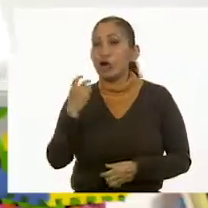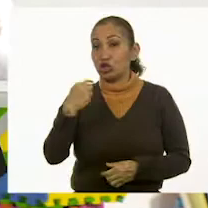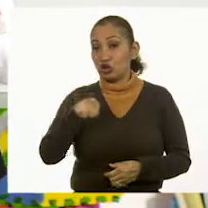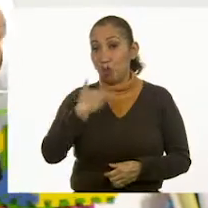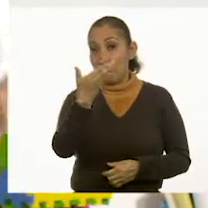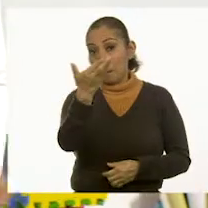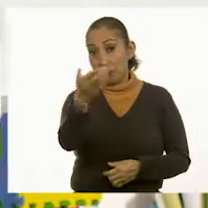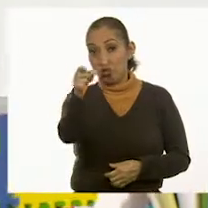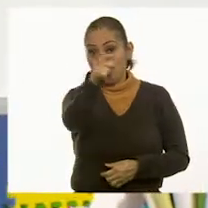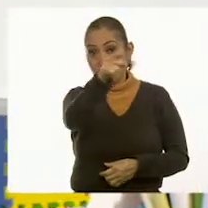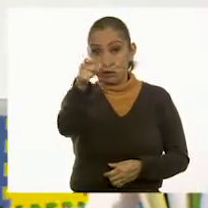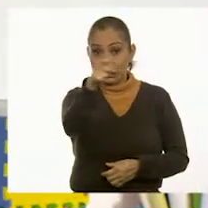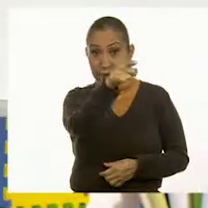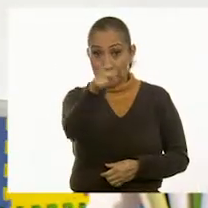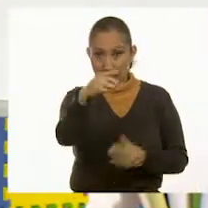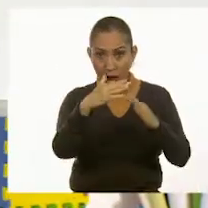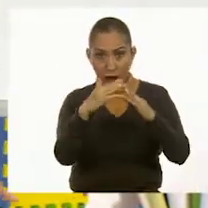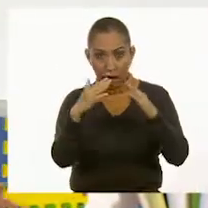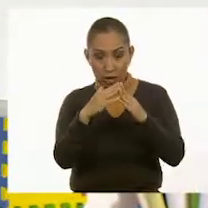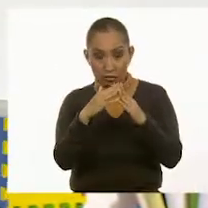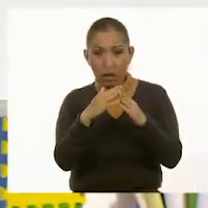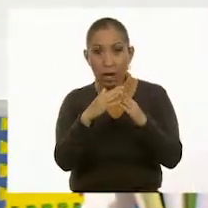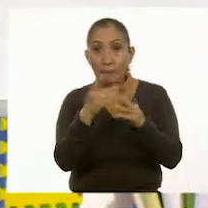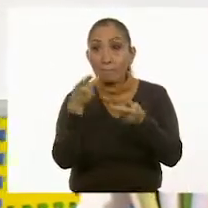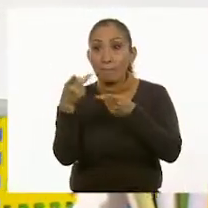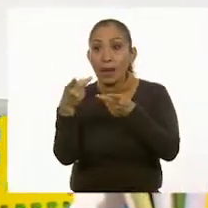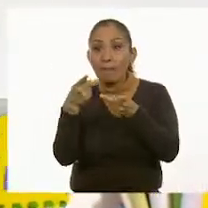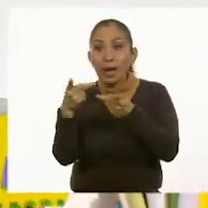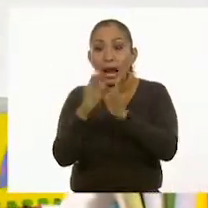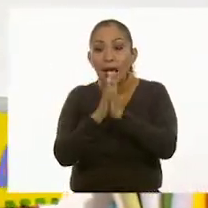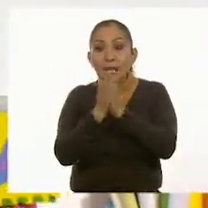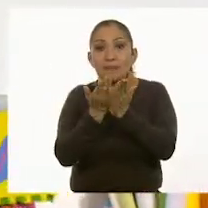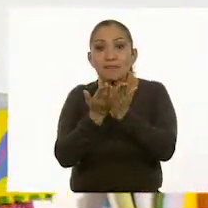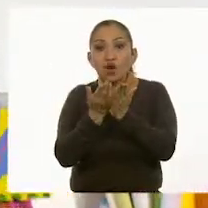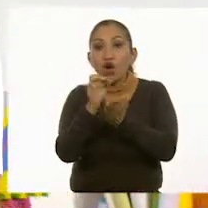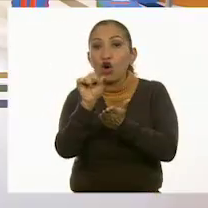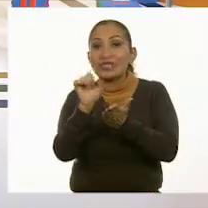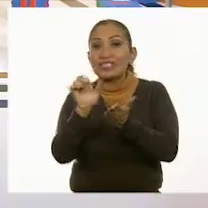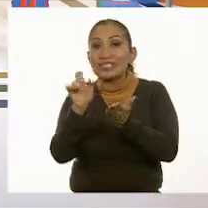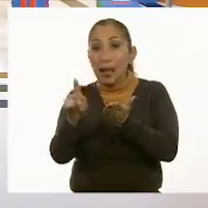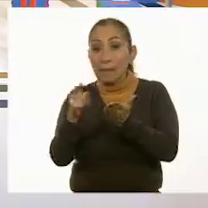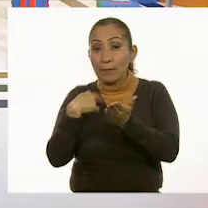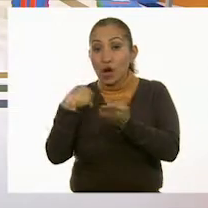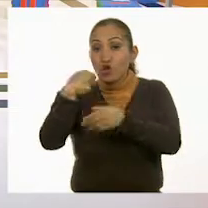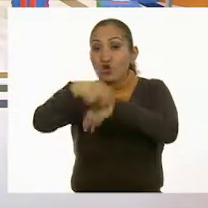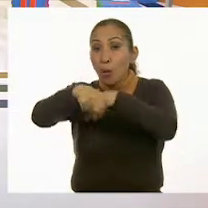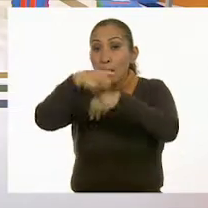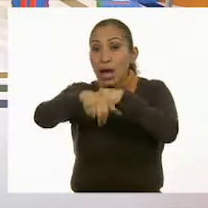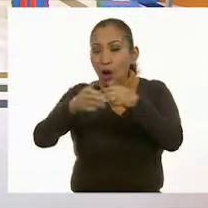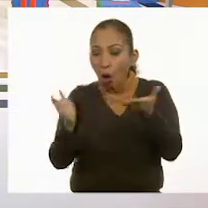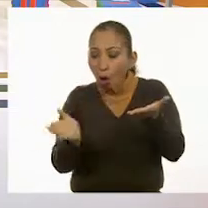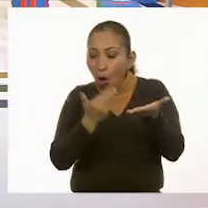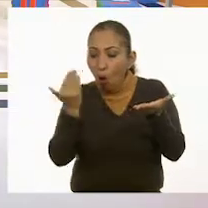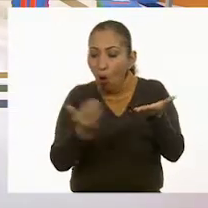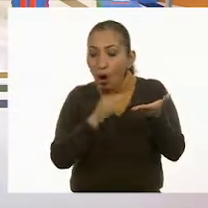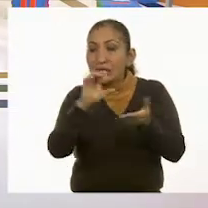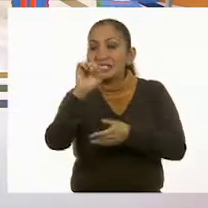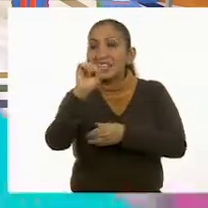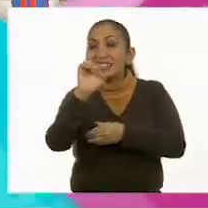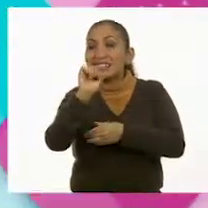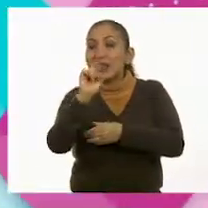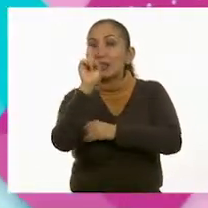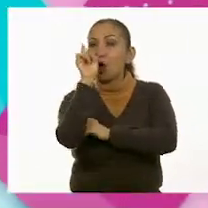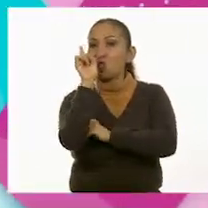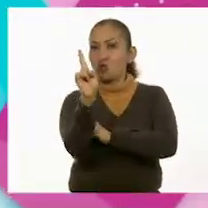voy a pedirles a nuestros niños y niñas allá en casa que tengan a la mano su libro de matemáticas en la página 61.